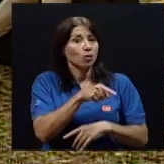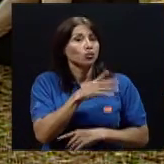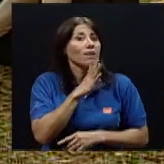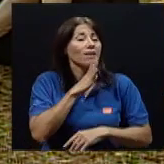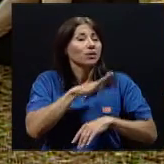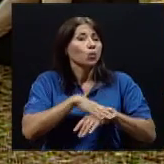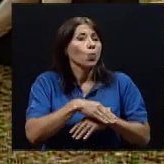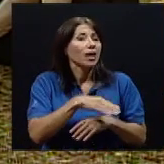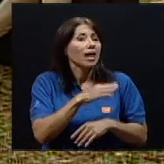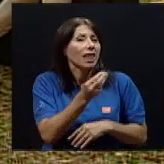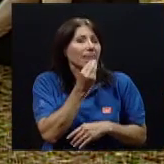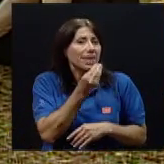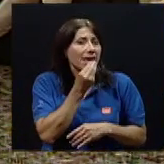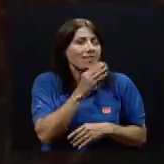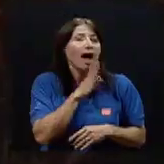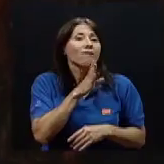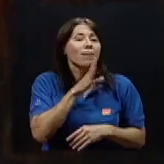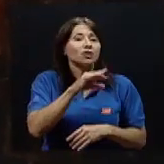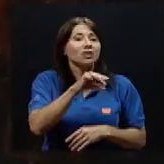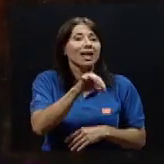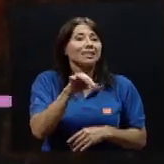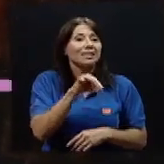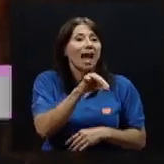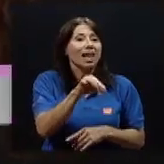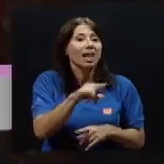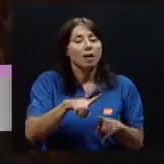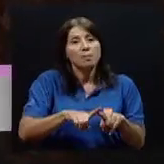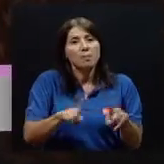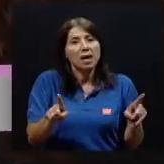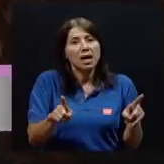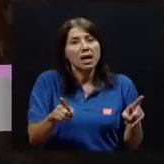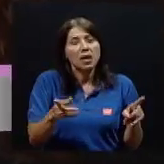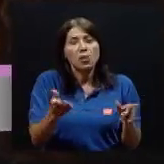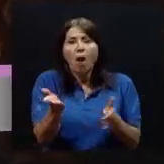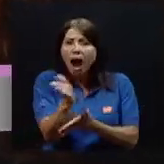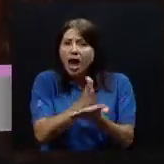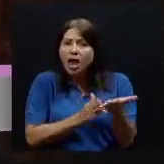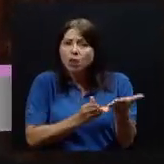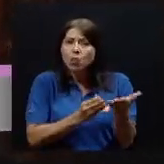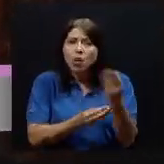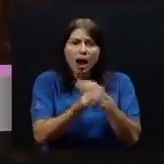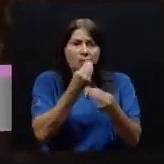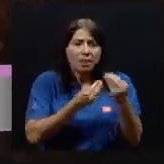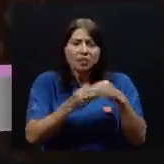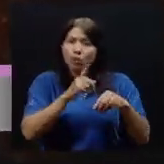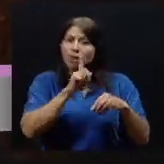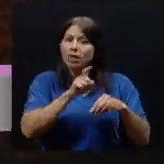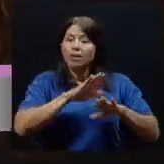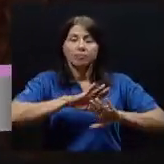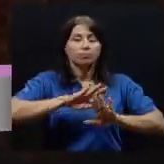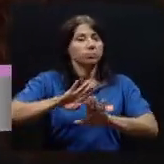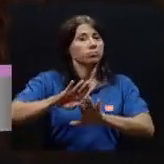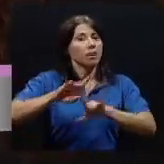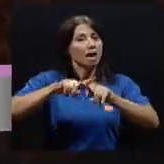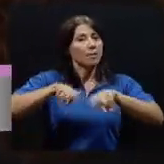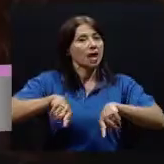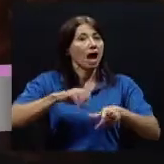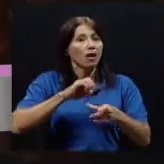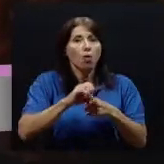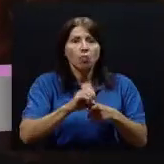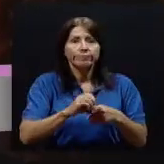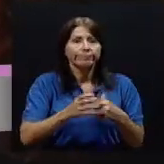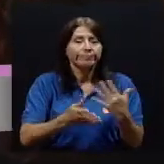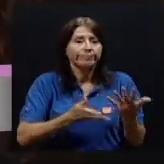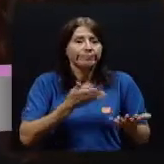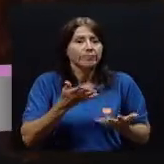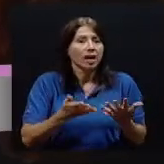dieta, hablamos de la sal, pero hay algún otro alimento, bueno, un alimento que debamos de eliminar por completo o que no debemos de